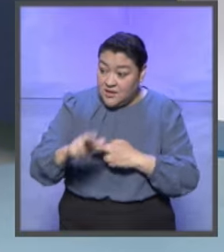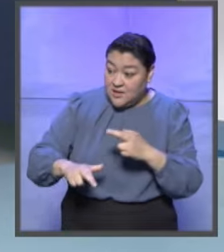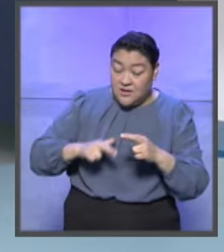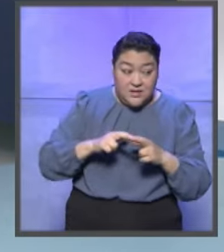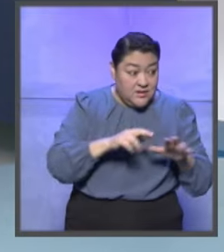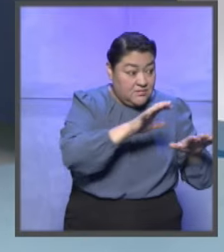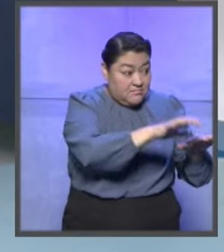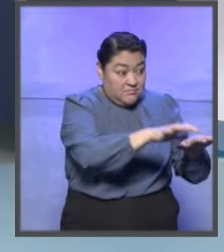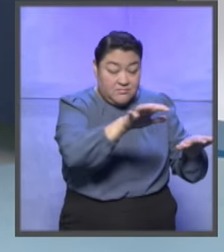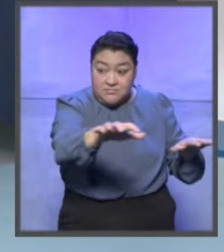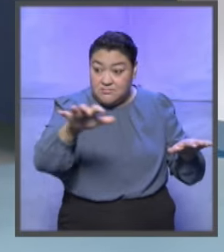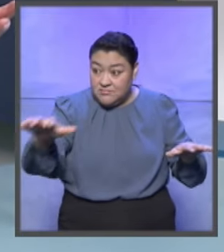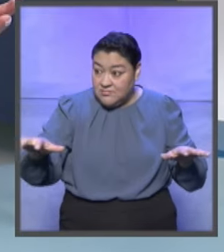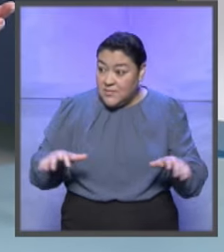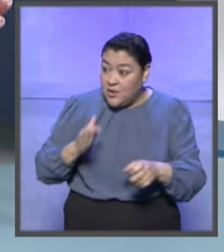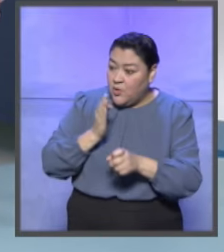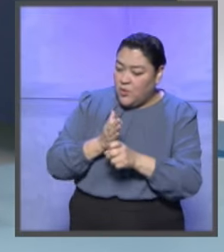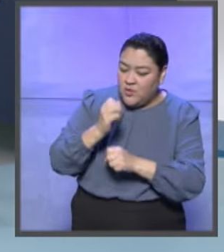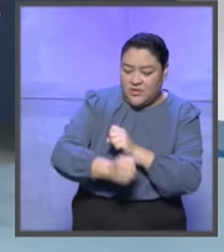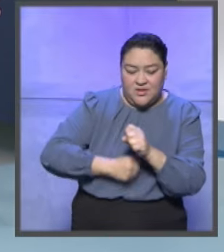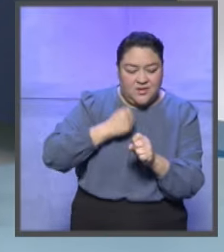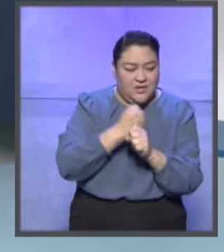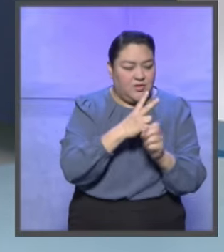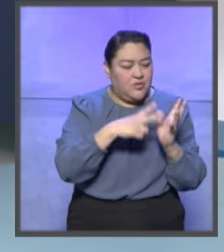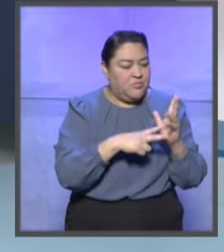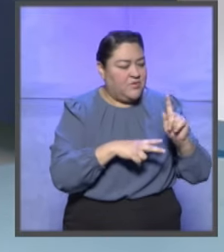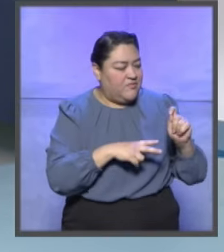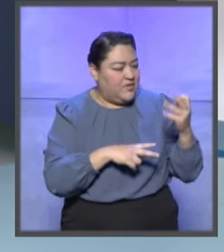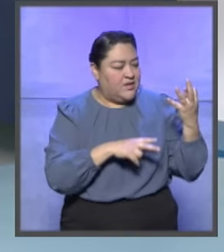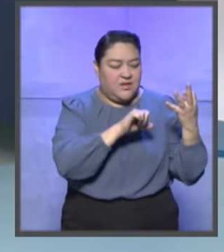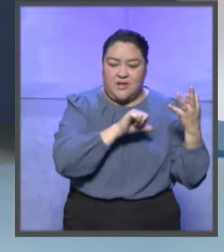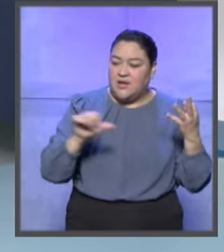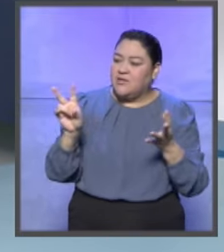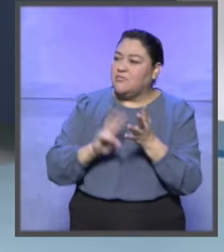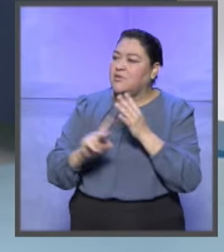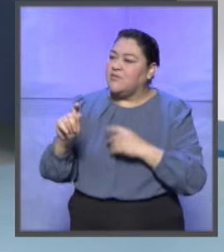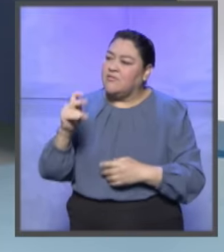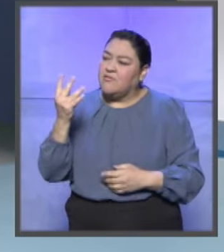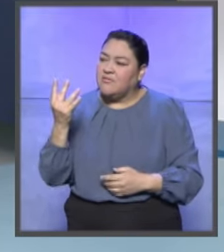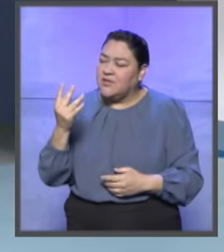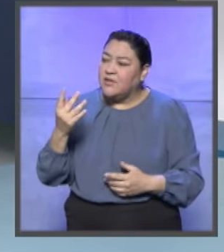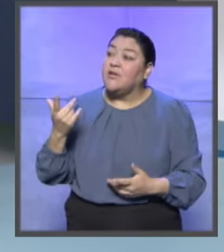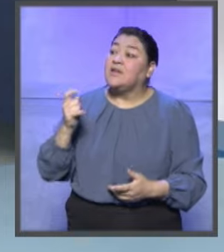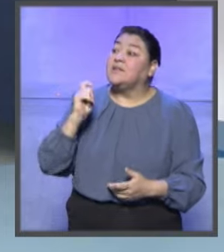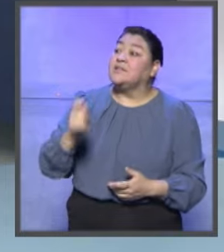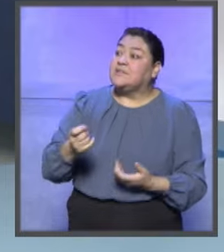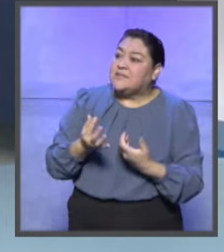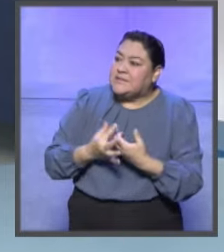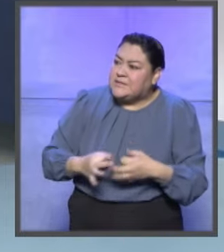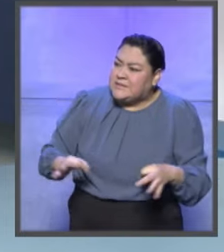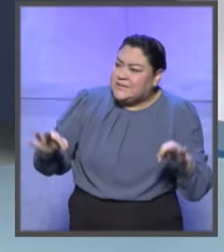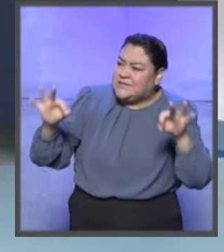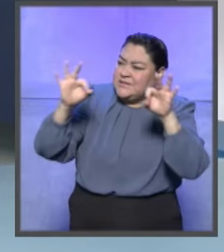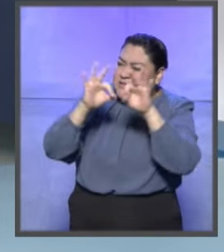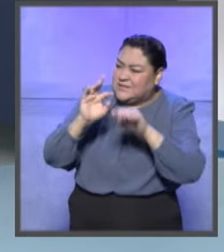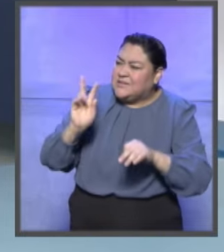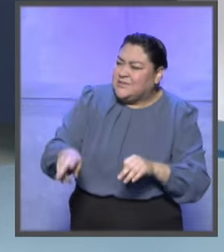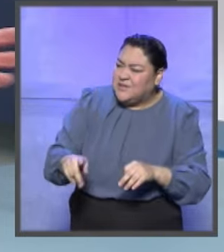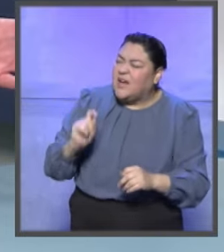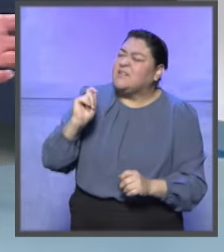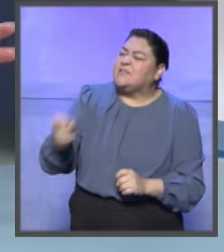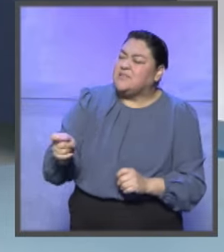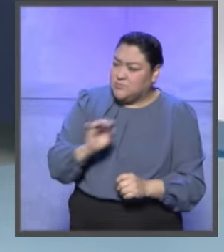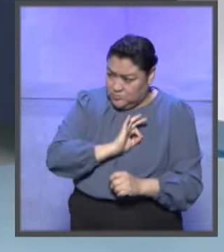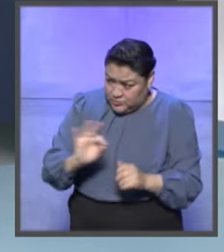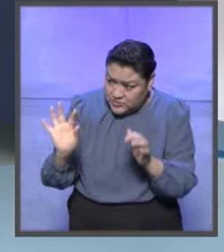regionales en proceso electoral dos mil veintitrés, dos mil veinticuatro, es de la mayor importancia, Sergio, no lo quieres